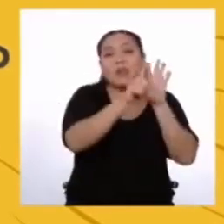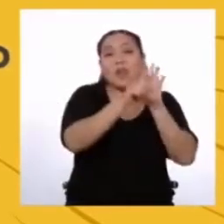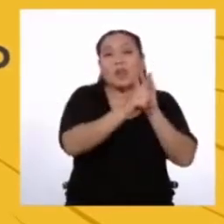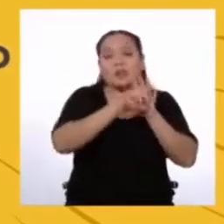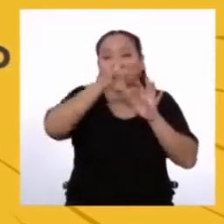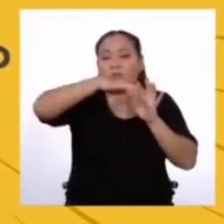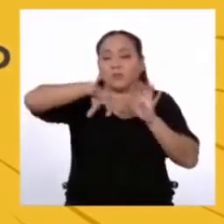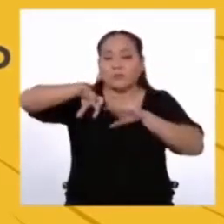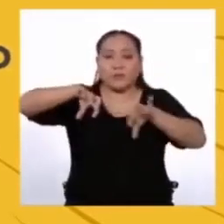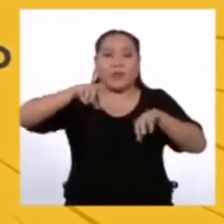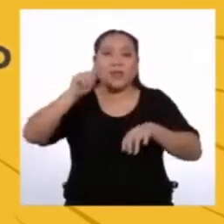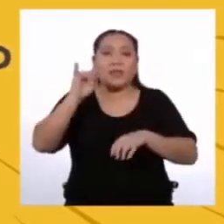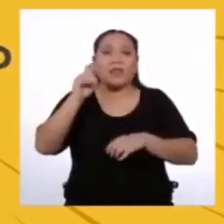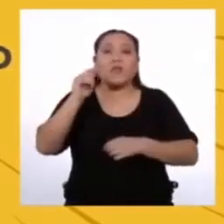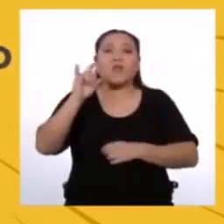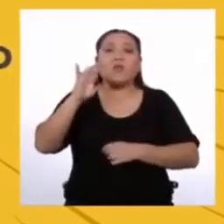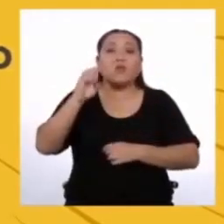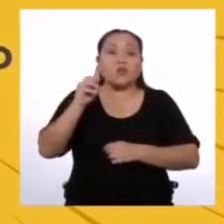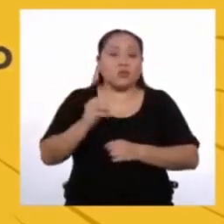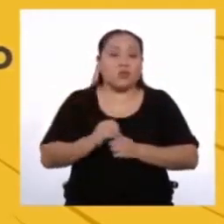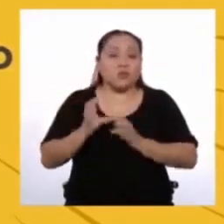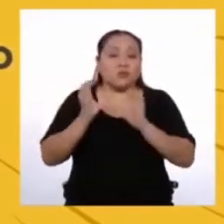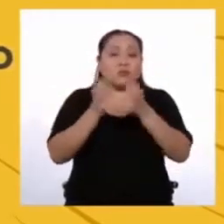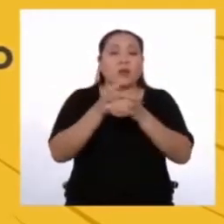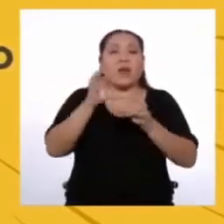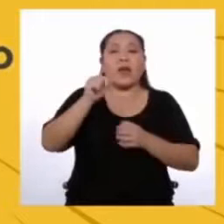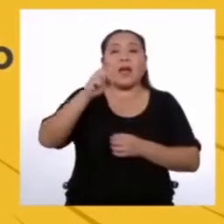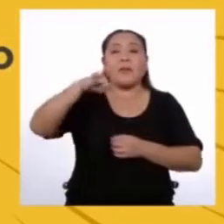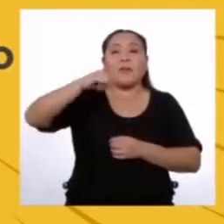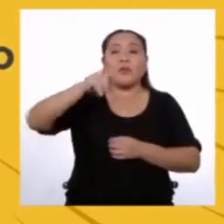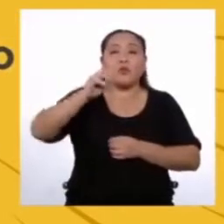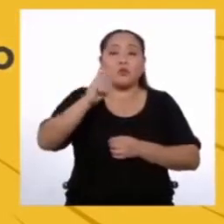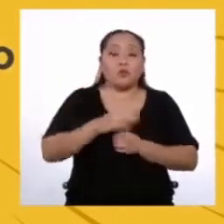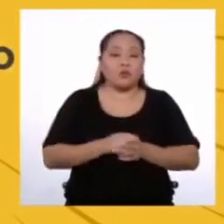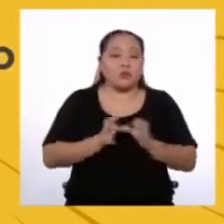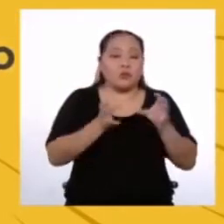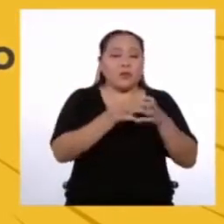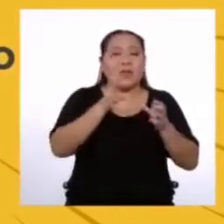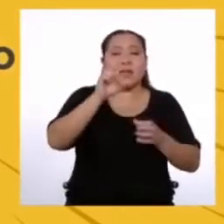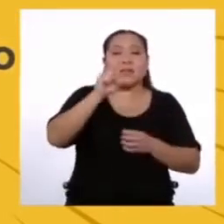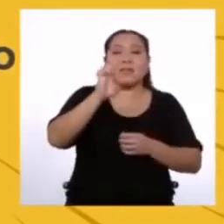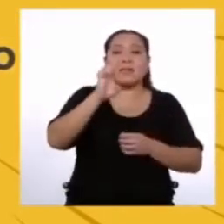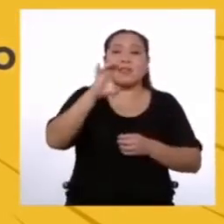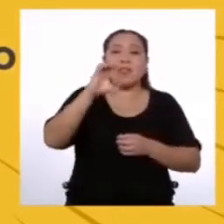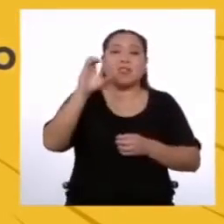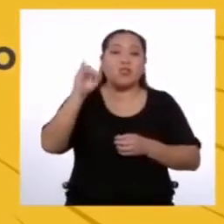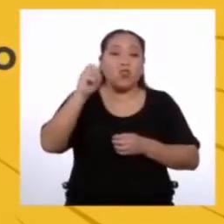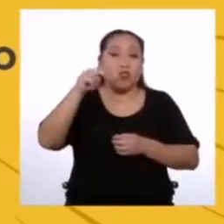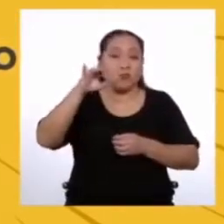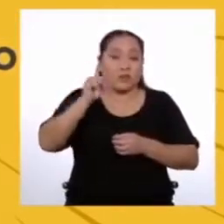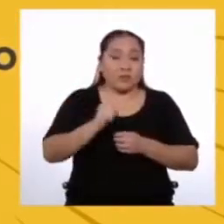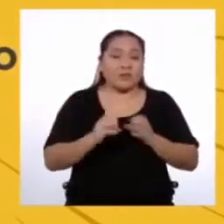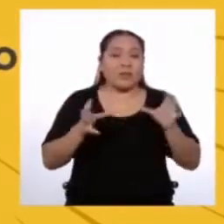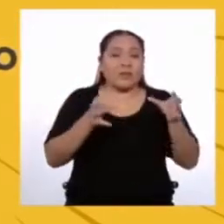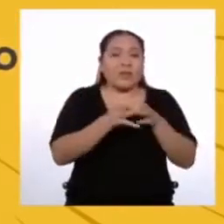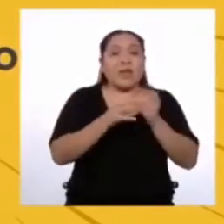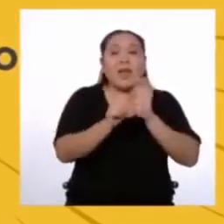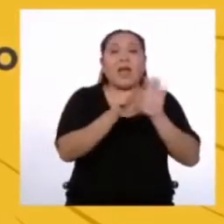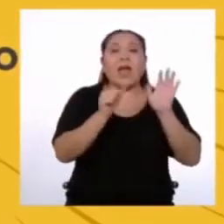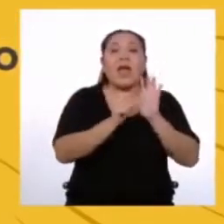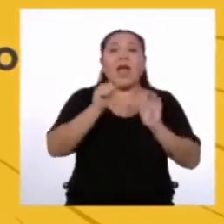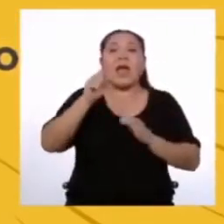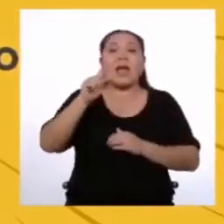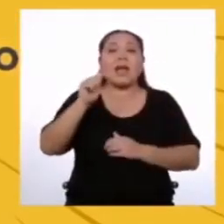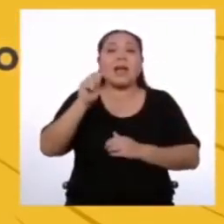dividido en títulos, capítulos, secciones y artículos ¿Y cómo sé qué es lo que va en cada